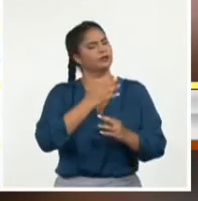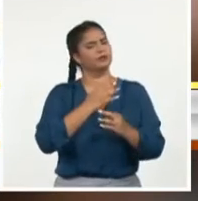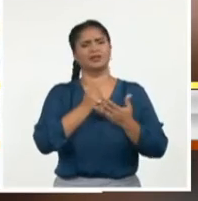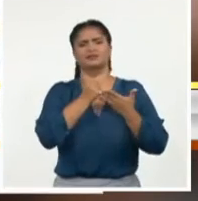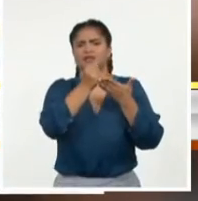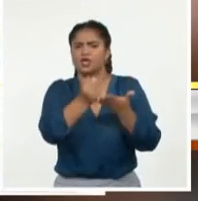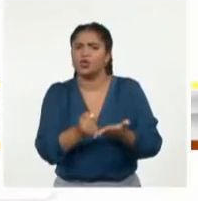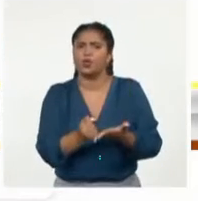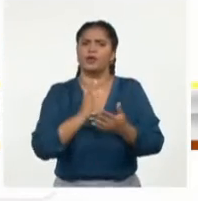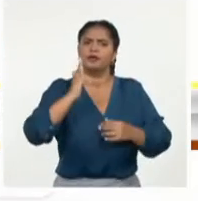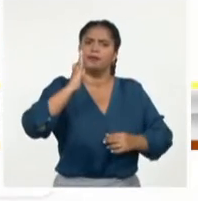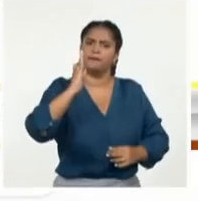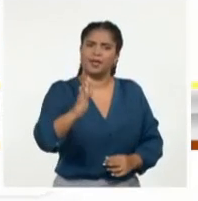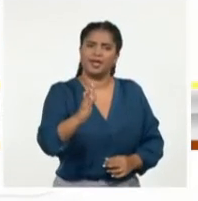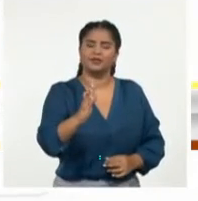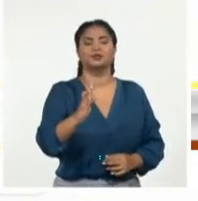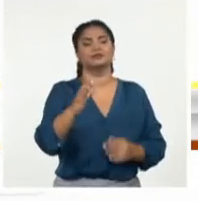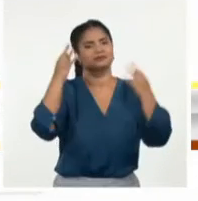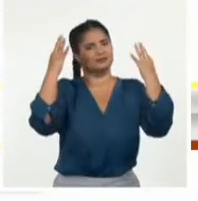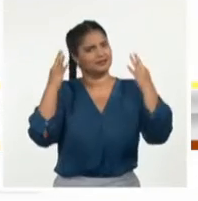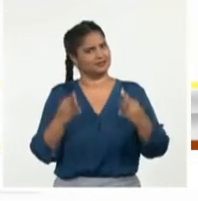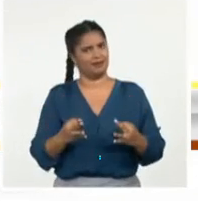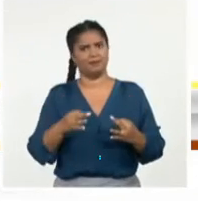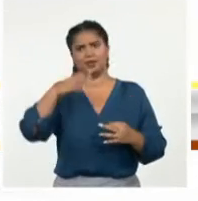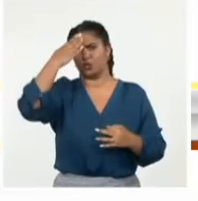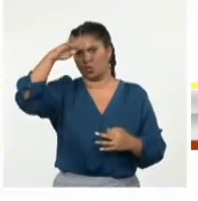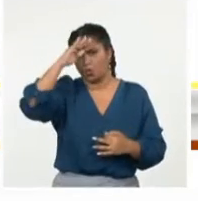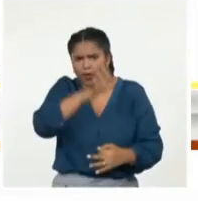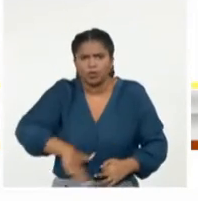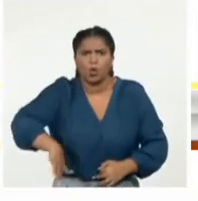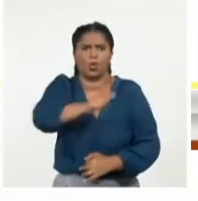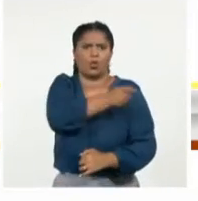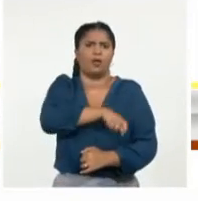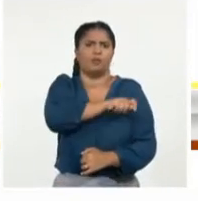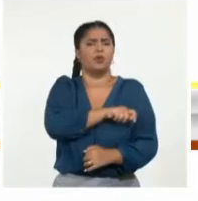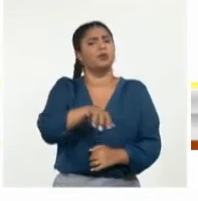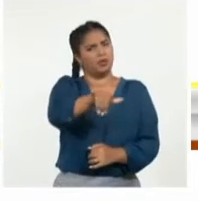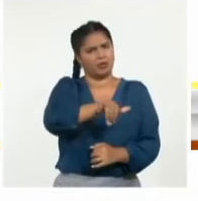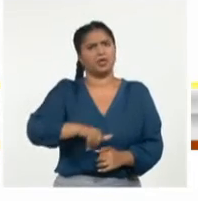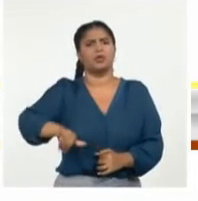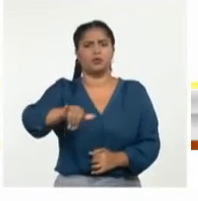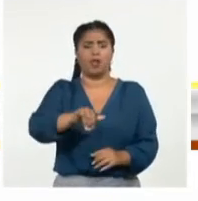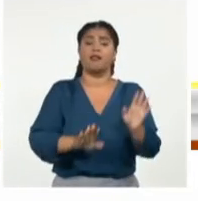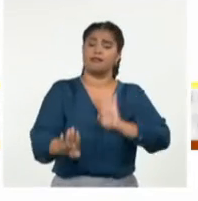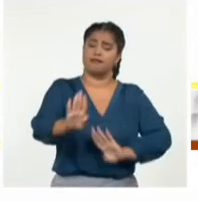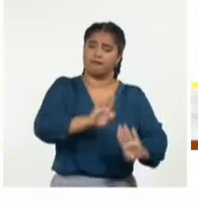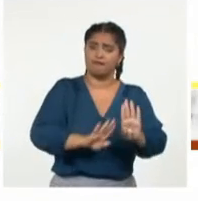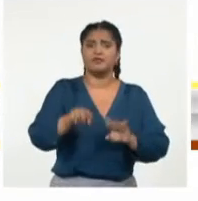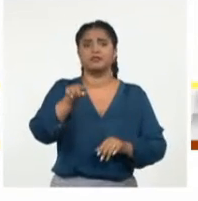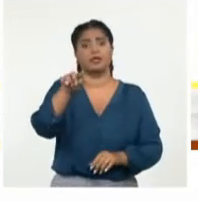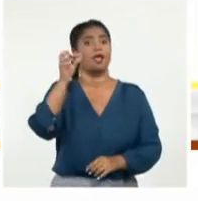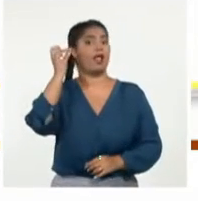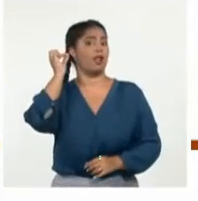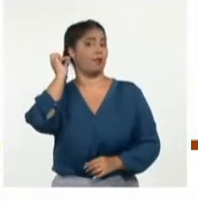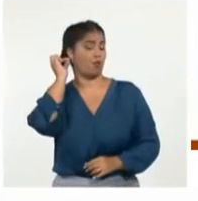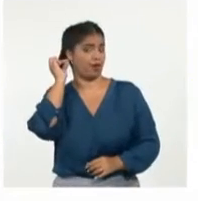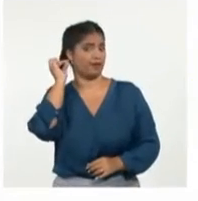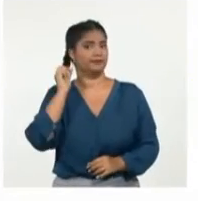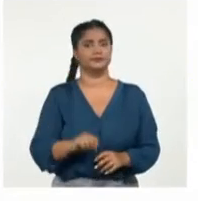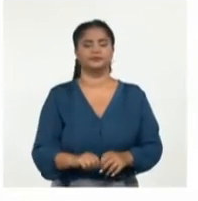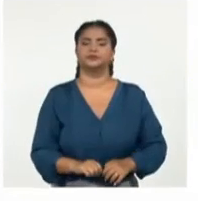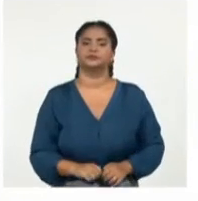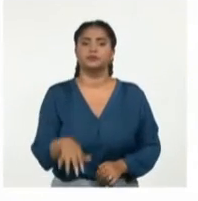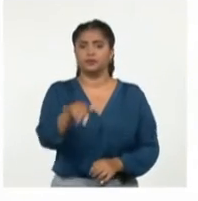su gobierno y el pueblo de la nación austral. La Asamblea Nacional del Poder Popular condenó el intento de asesinato, mensaje